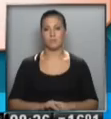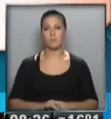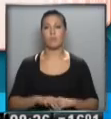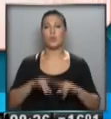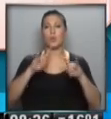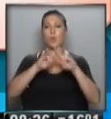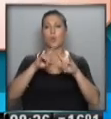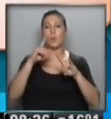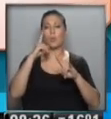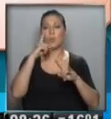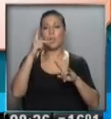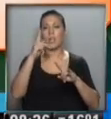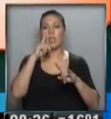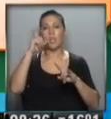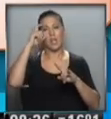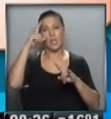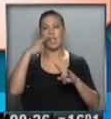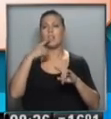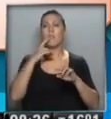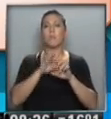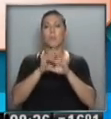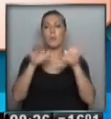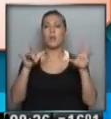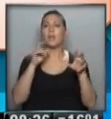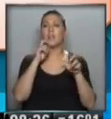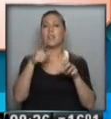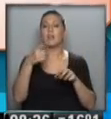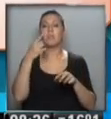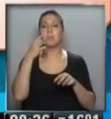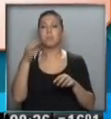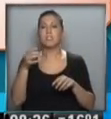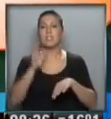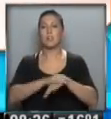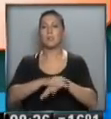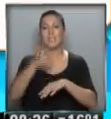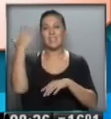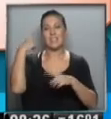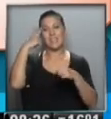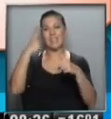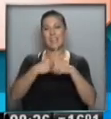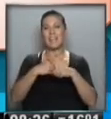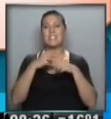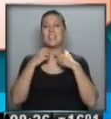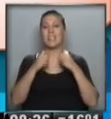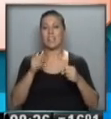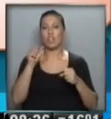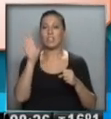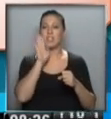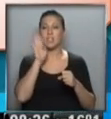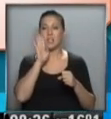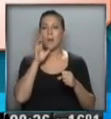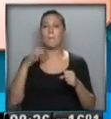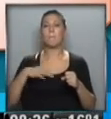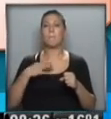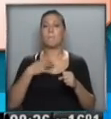Wikileaks difundió los cables de Kissinger en los que se evidencia la responsabilidad del exsecretario de Estado de Estados Unidos y premio Nobel